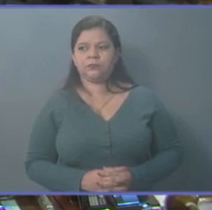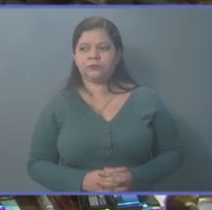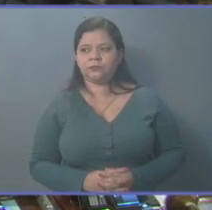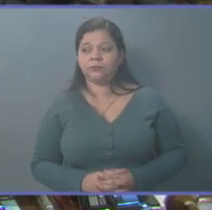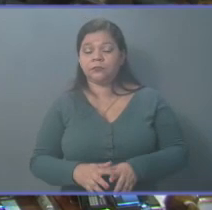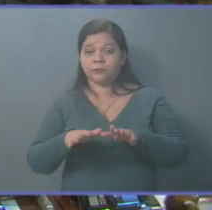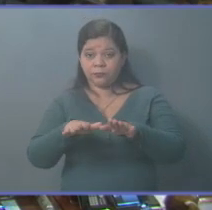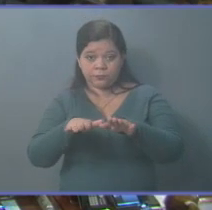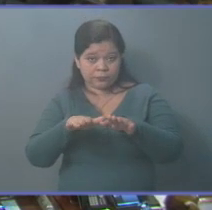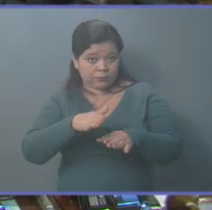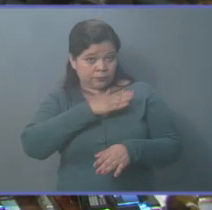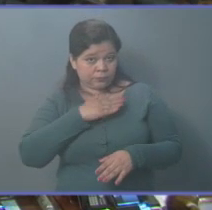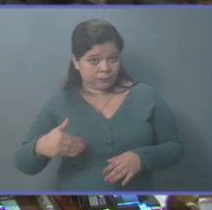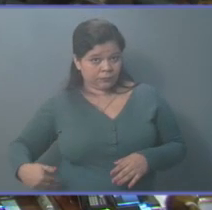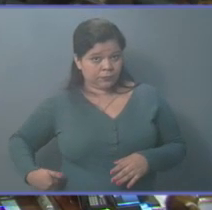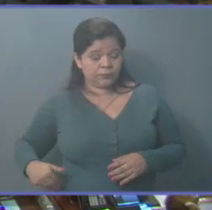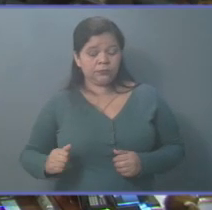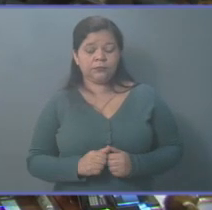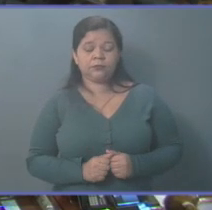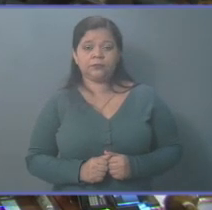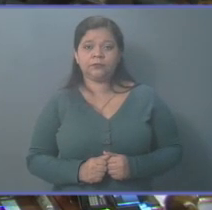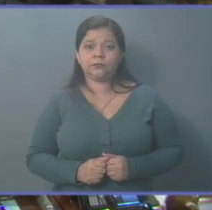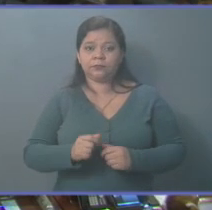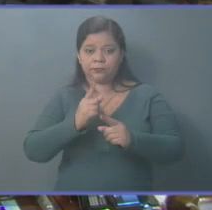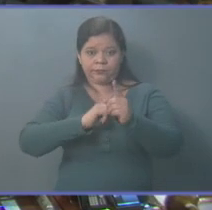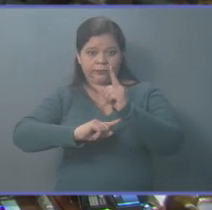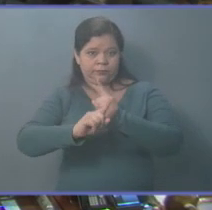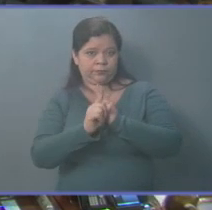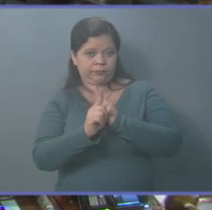Muchas gracias, Presidente. En funciones,